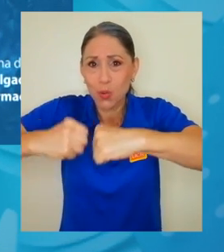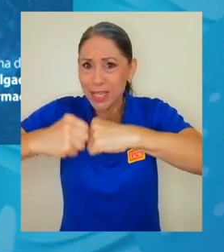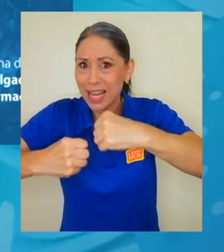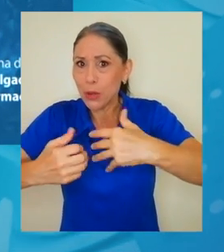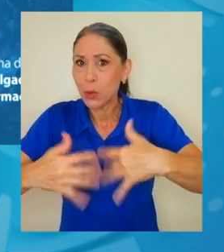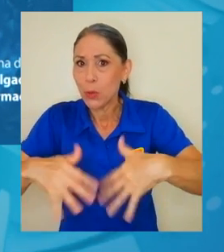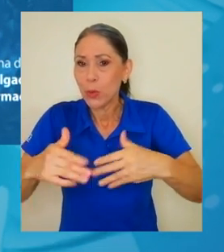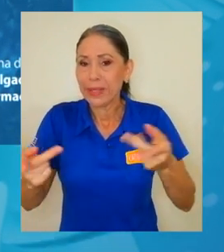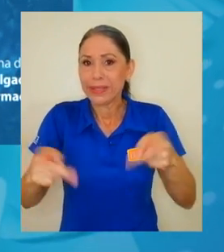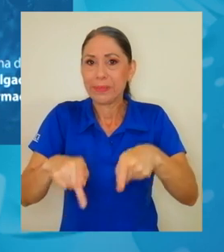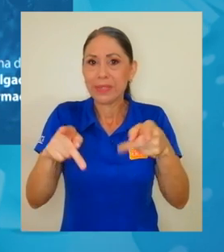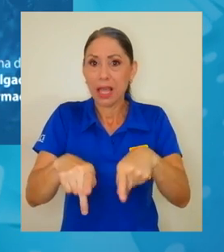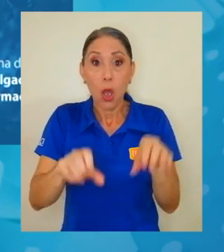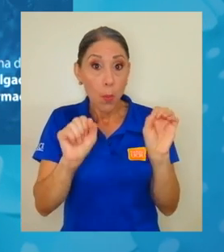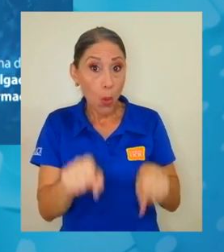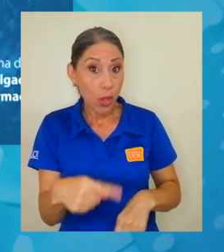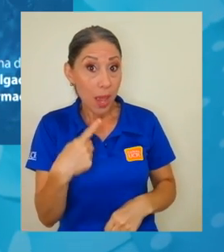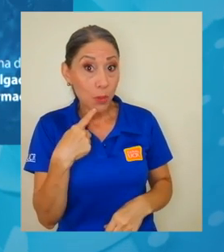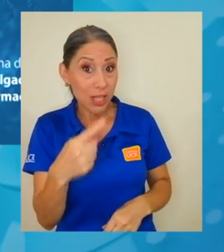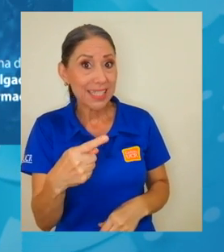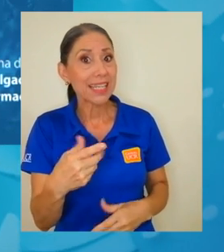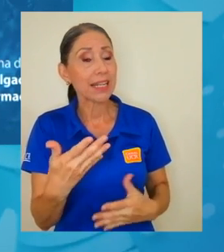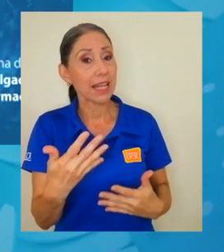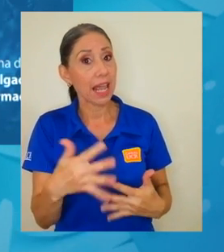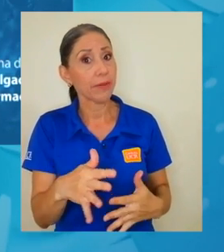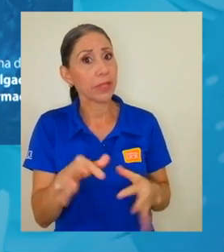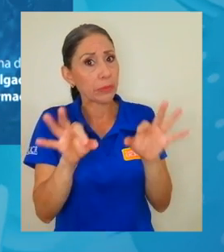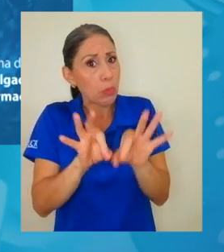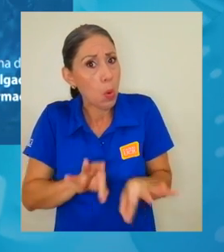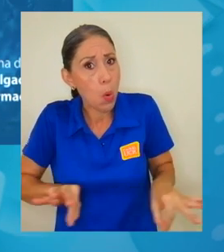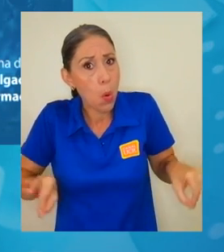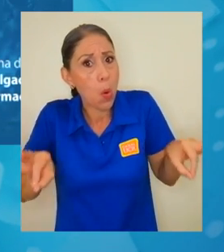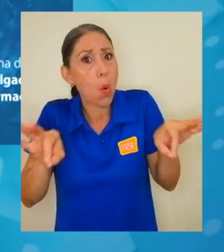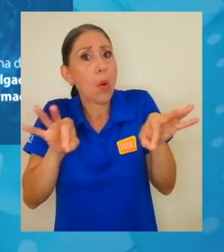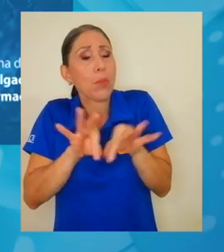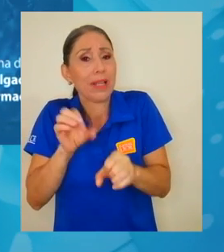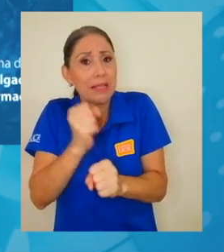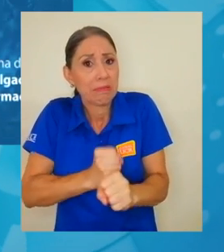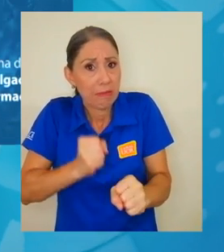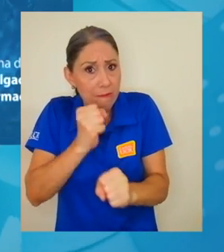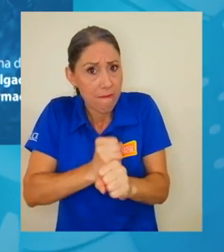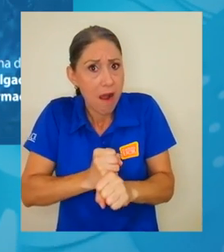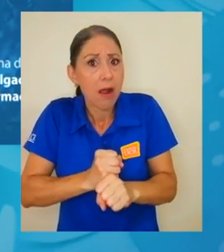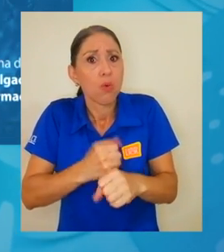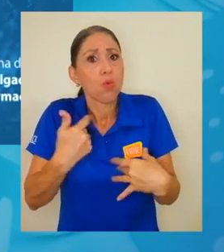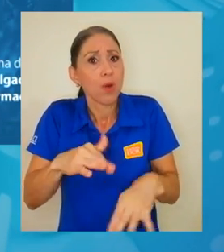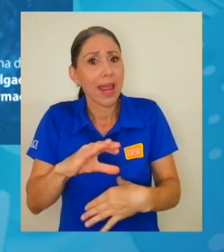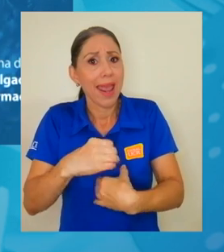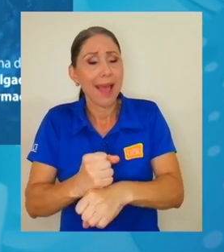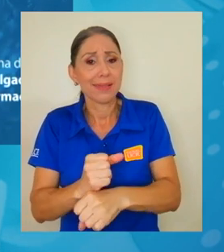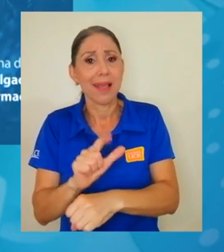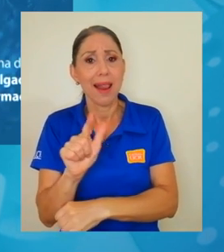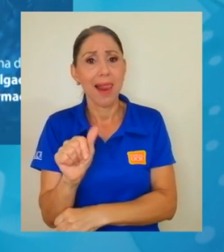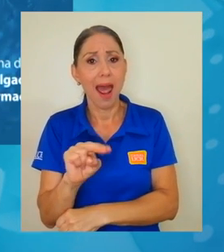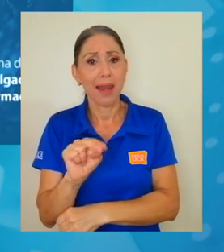más que pertinente, entonces, la existencia y el aporte que se hace desde la ANAMI?